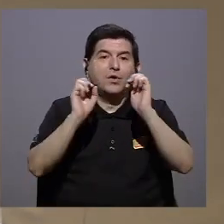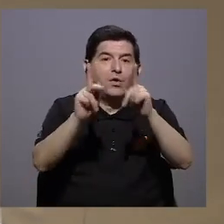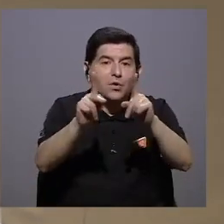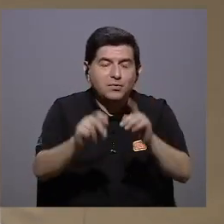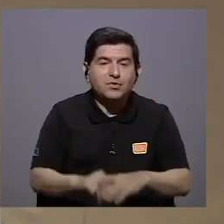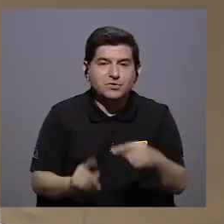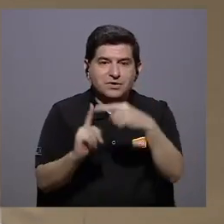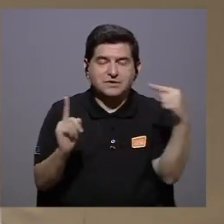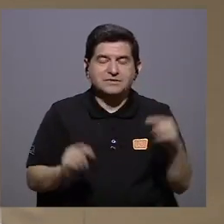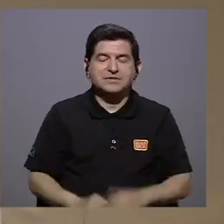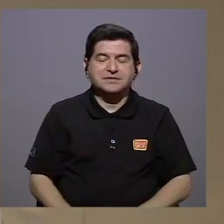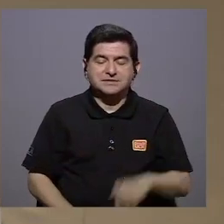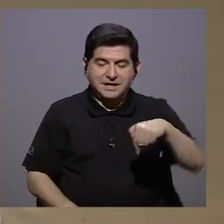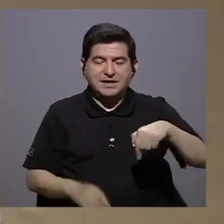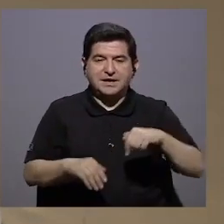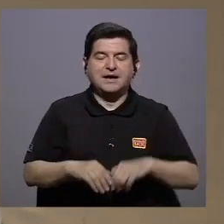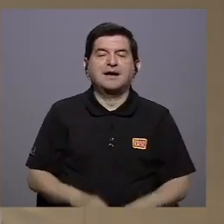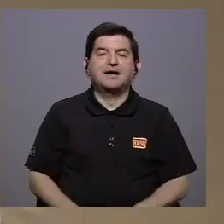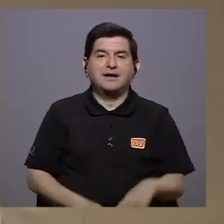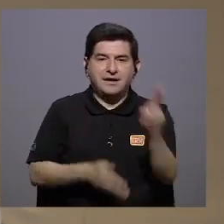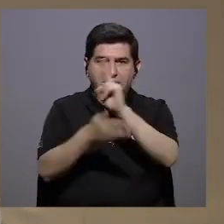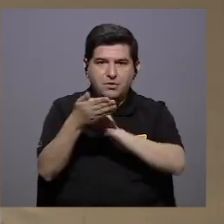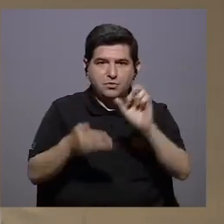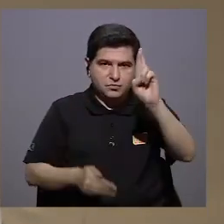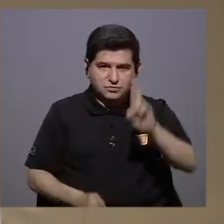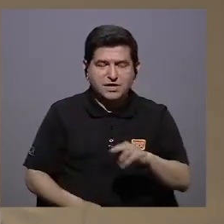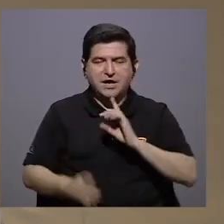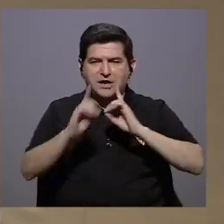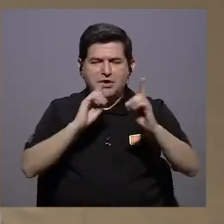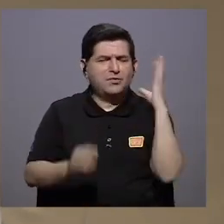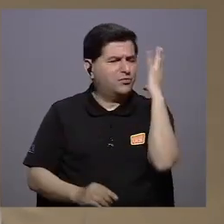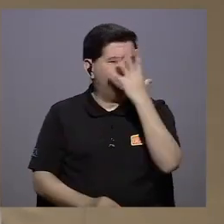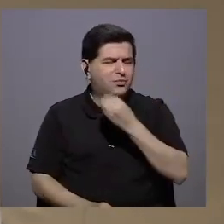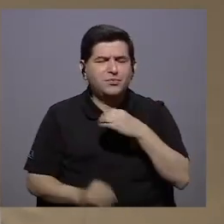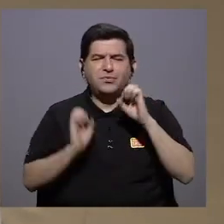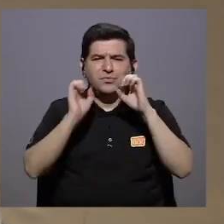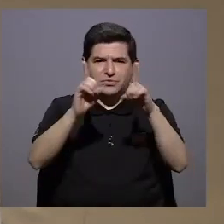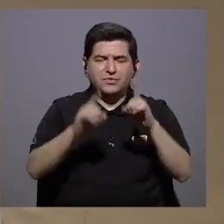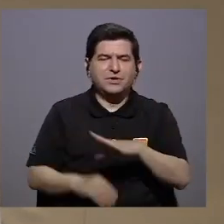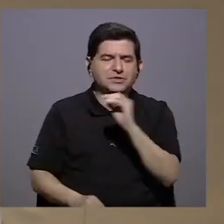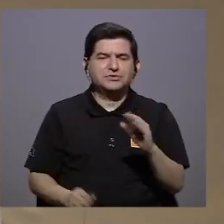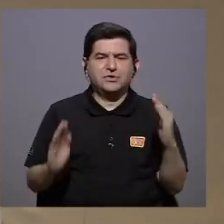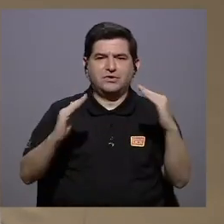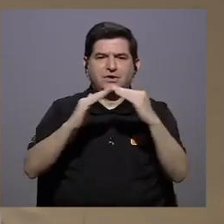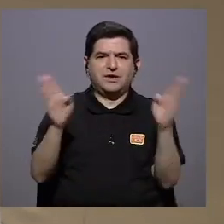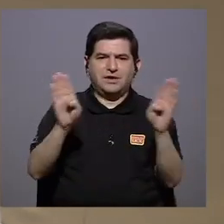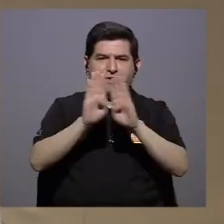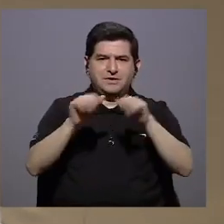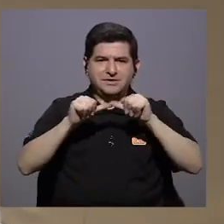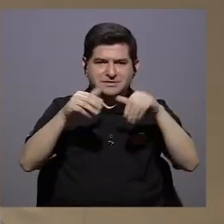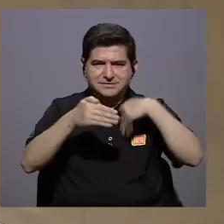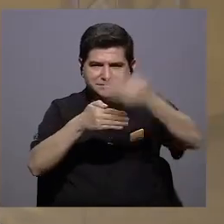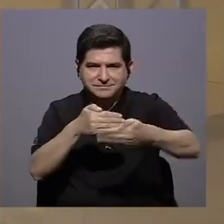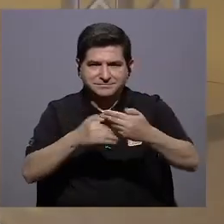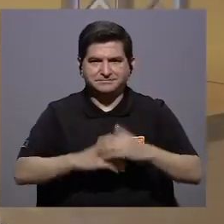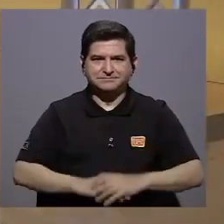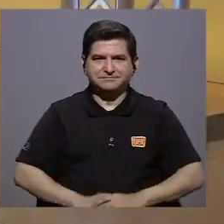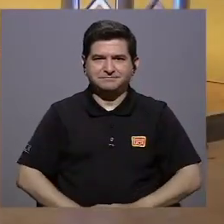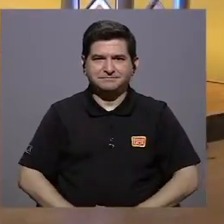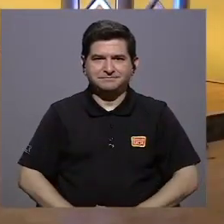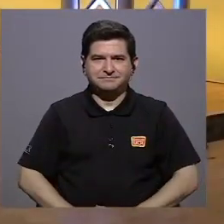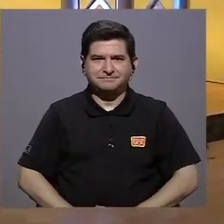posible desde el campo de Rodrigo Facio un diálogo lindo lindo sobre educación y confinamiento ya casi regresamos